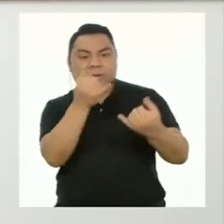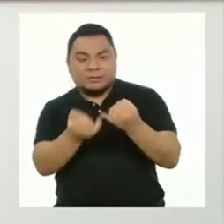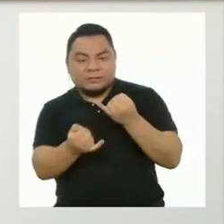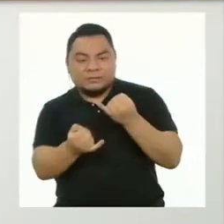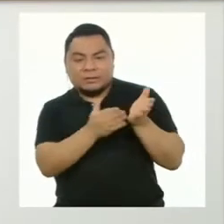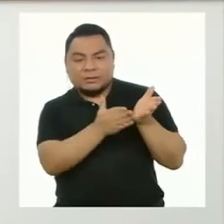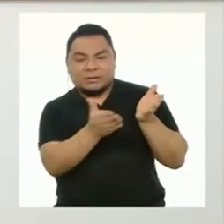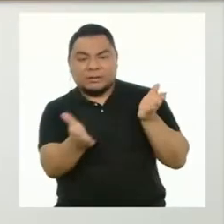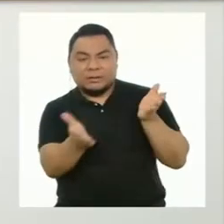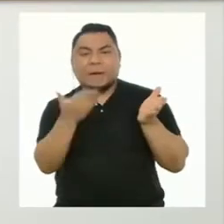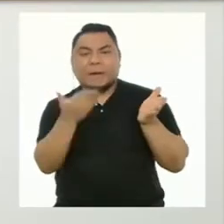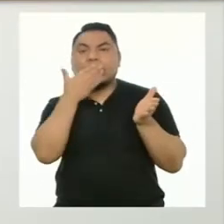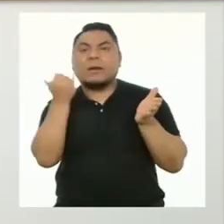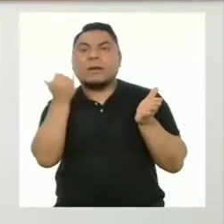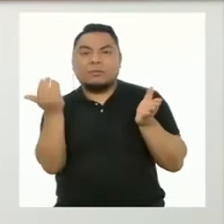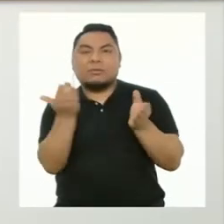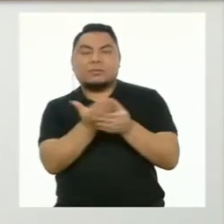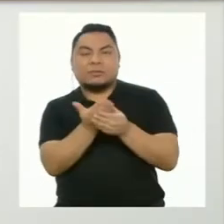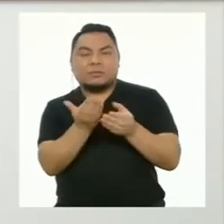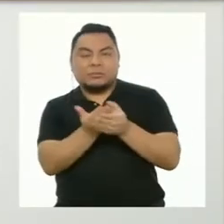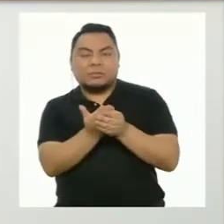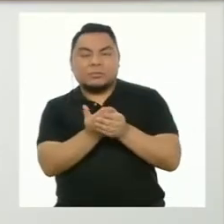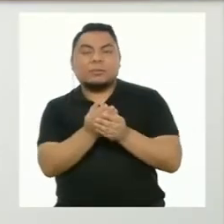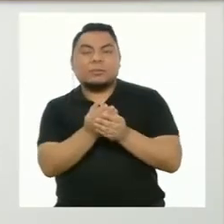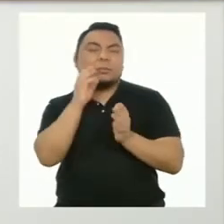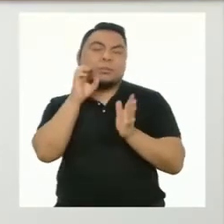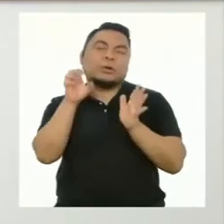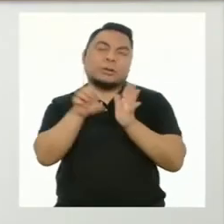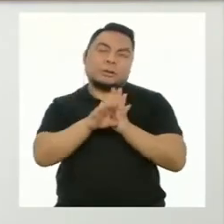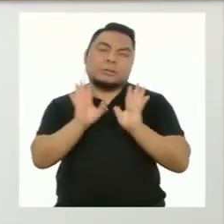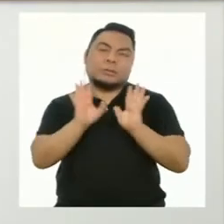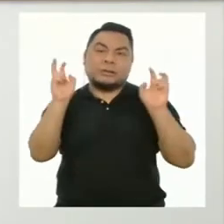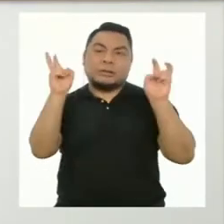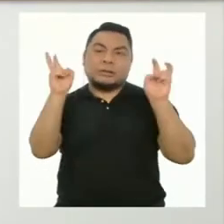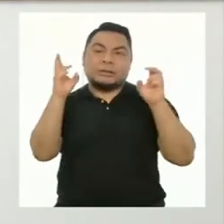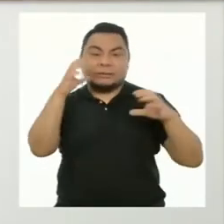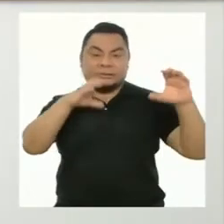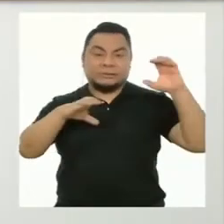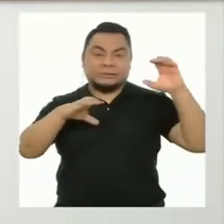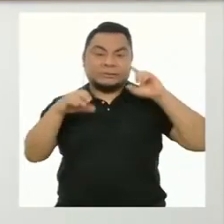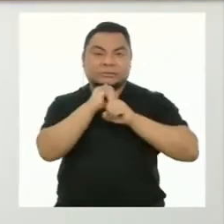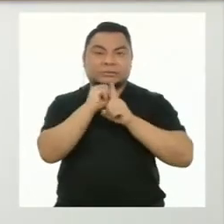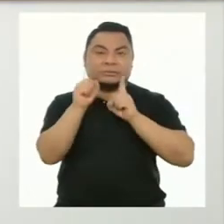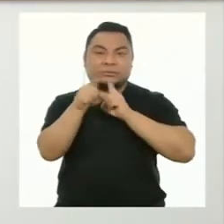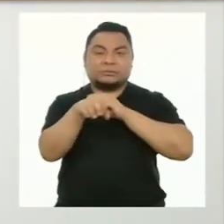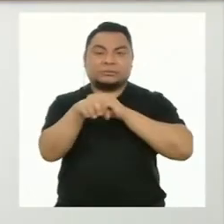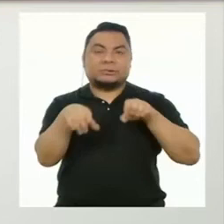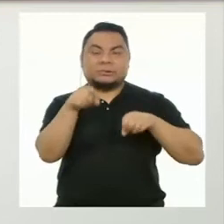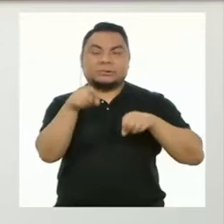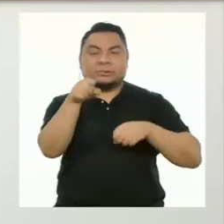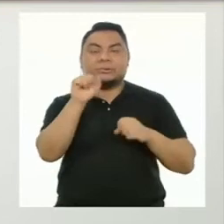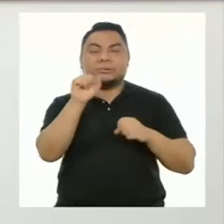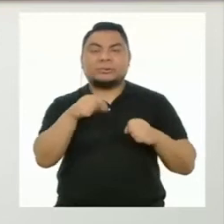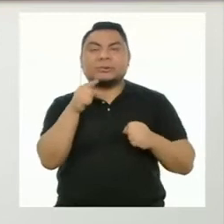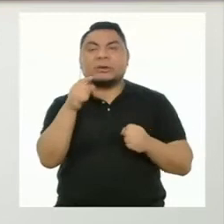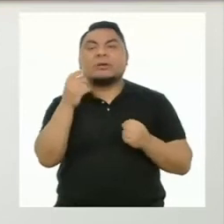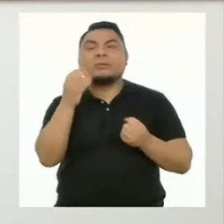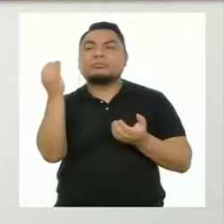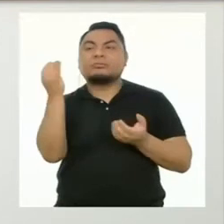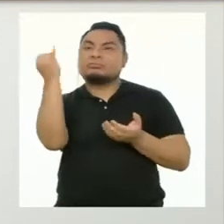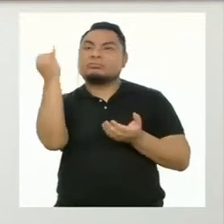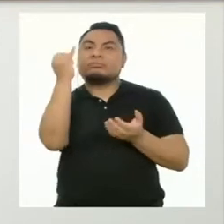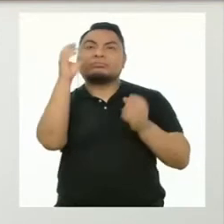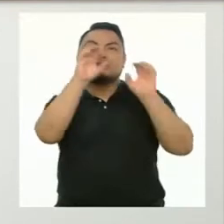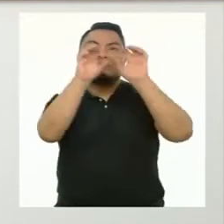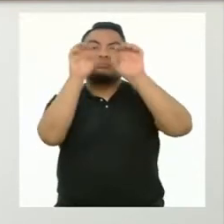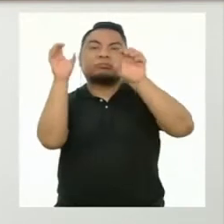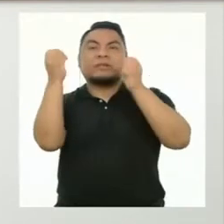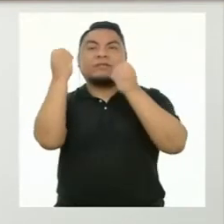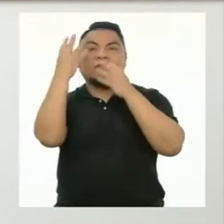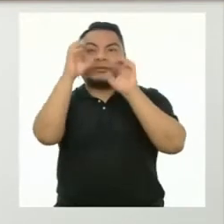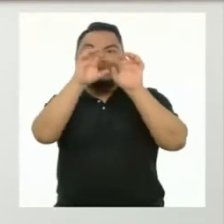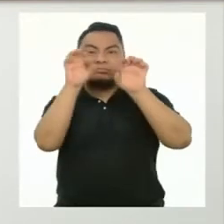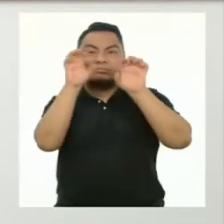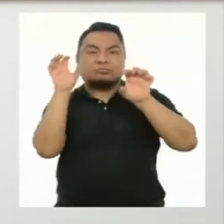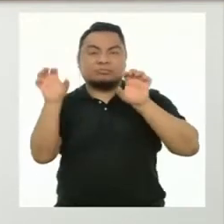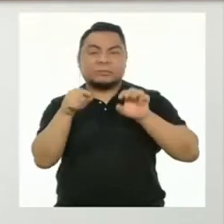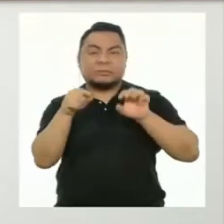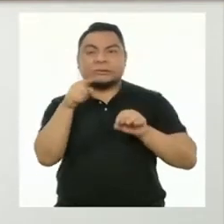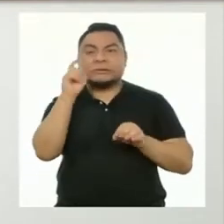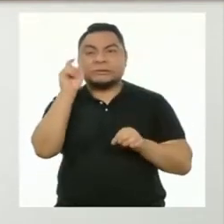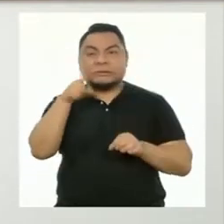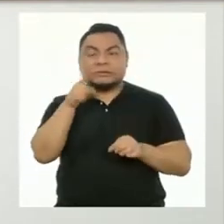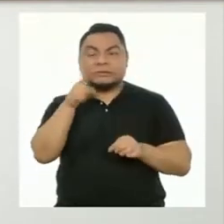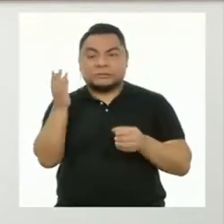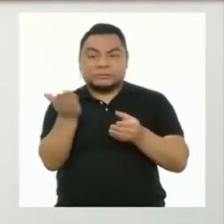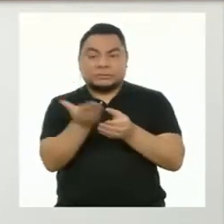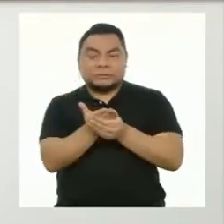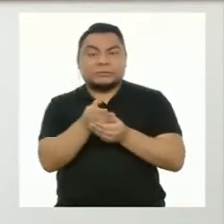terminarlos. Por ejemplo, si en ciencias sociales estuvieras elaborando una infografía, sería necesario que